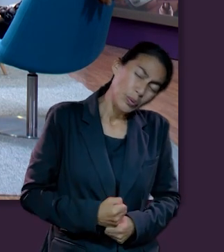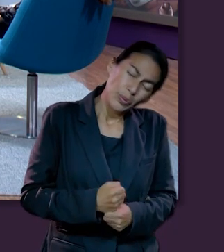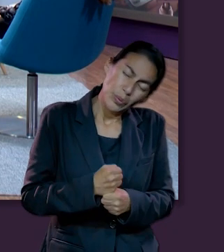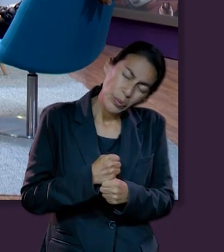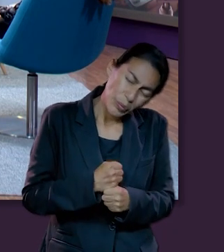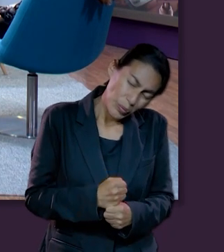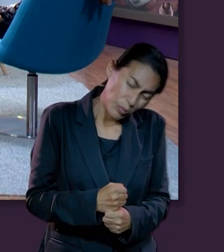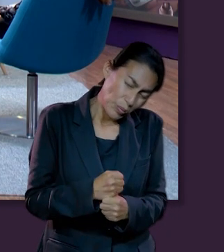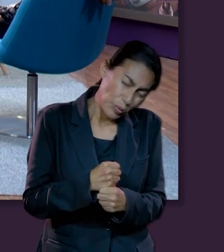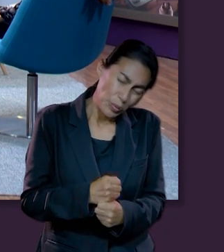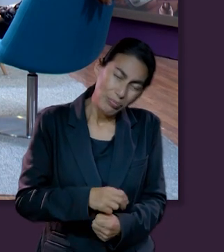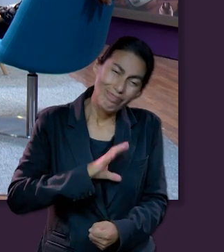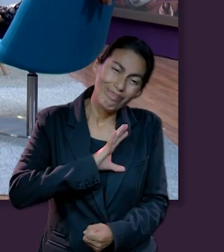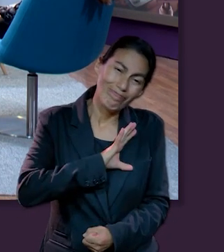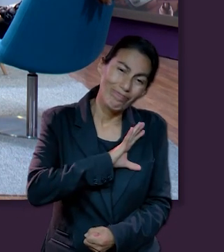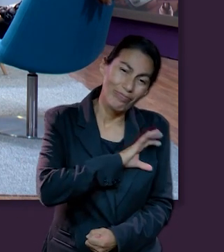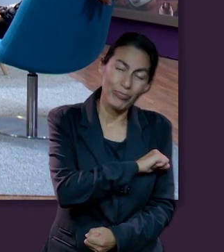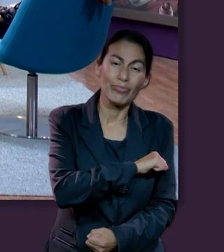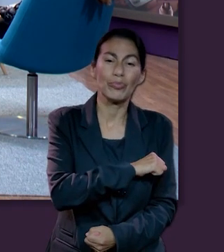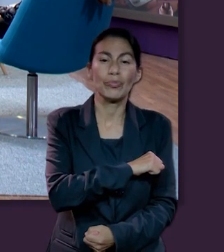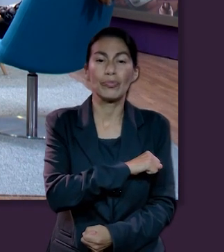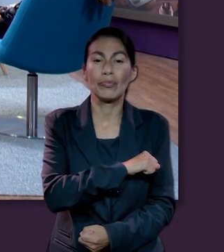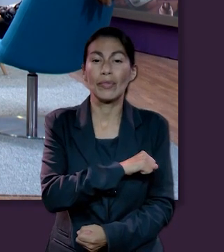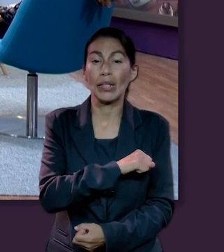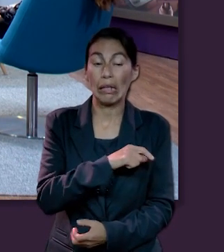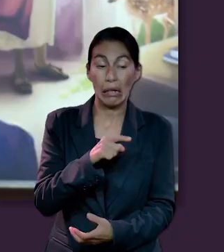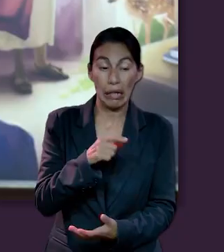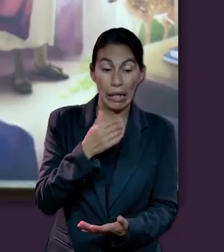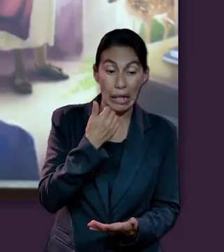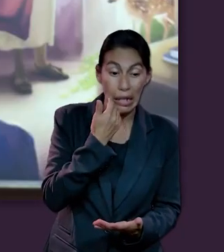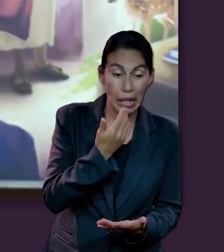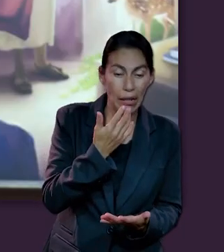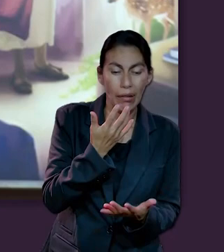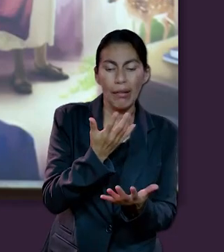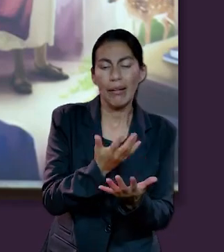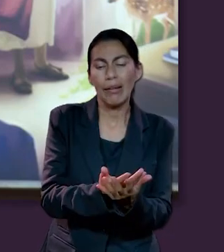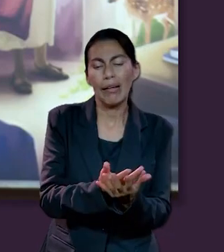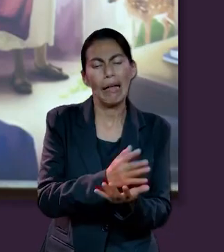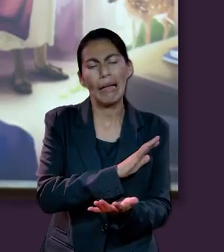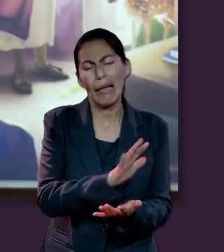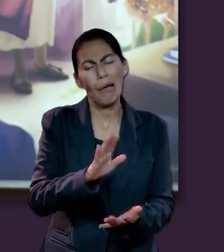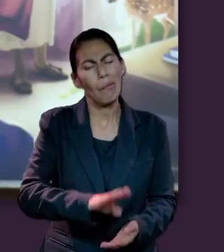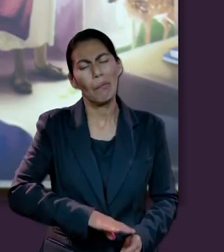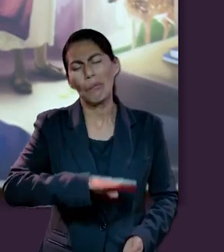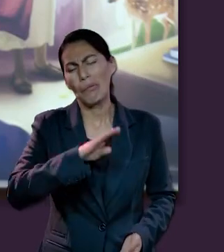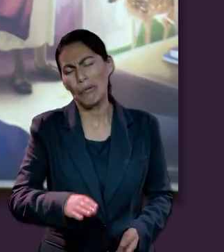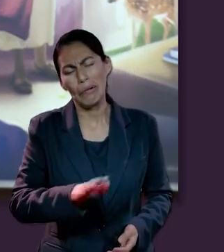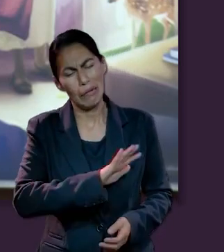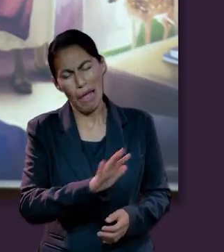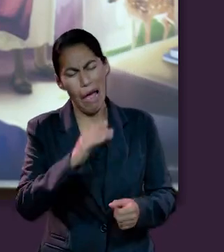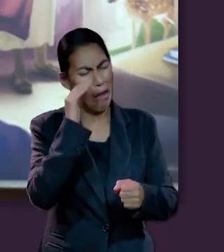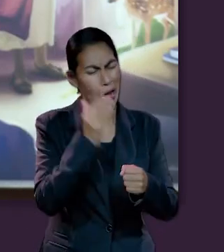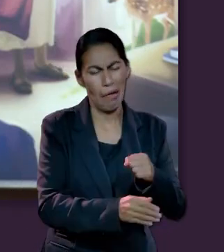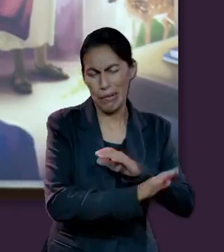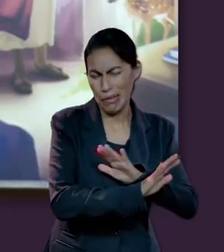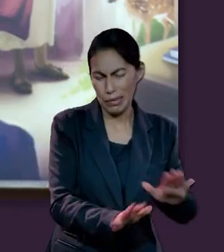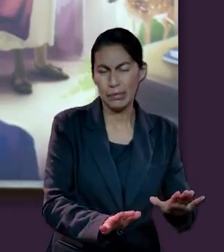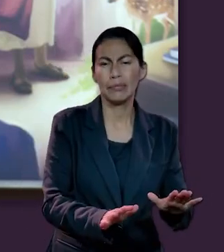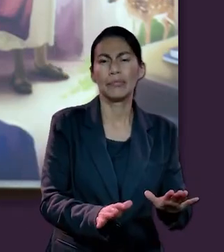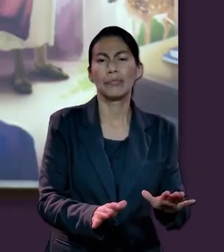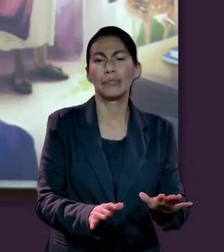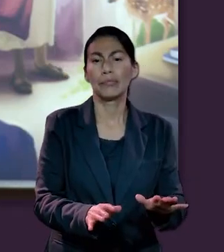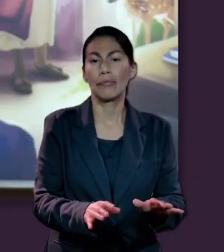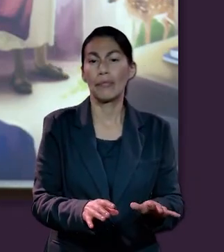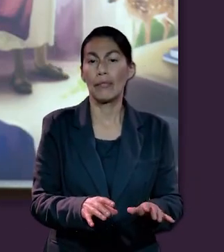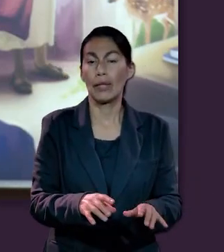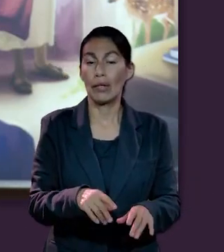situación de gran sufrimiento, en cual básicamente él desea descansar, desea morir. Y dice